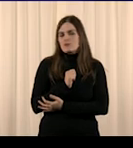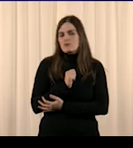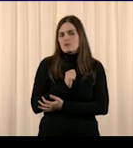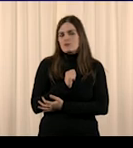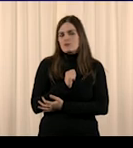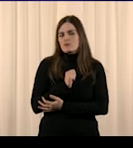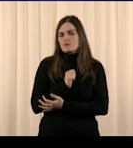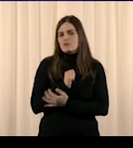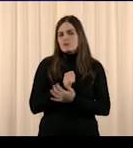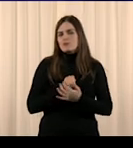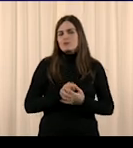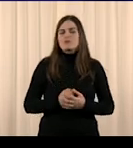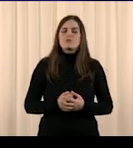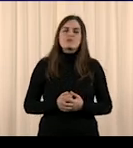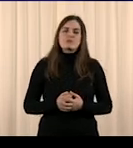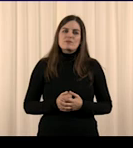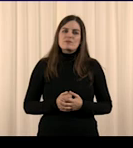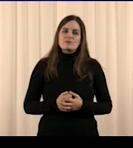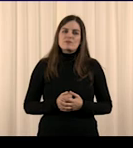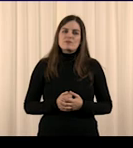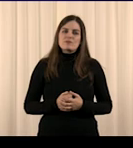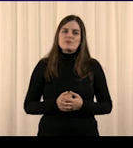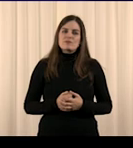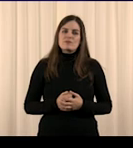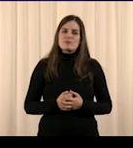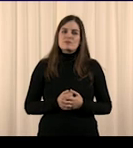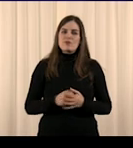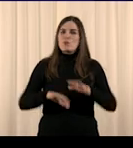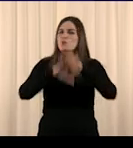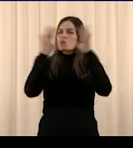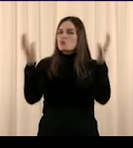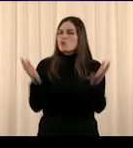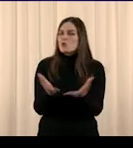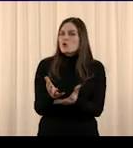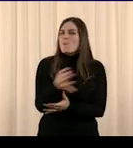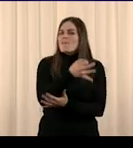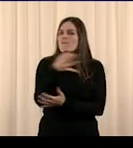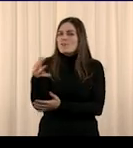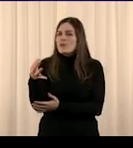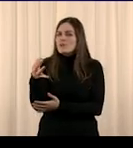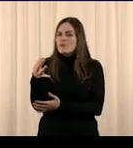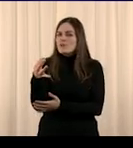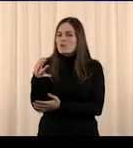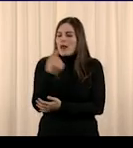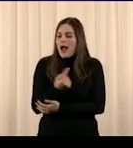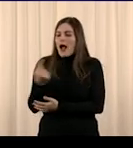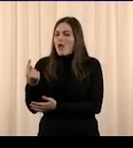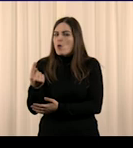para cada persona sobre la faz de la Tierra de